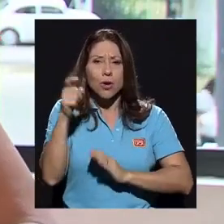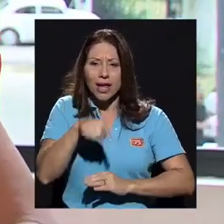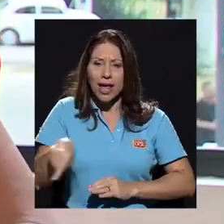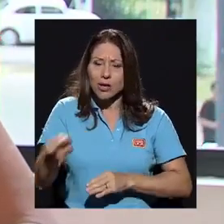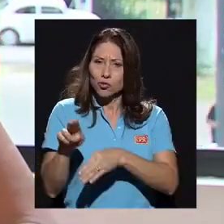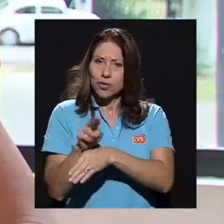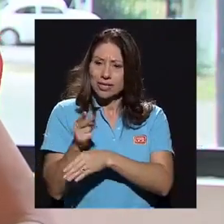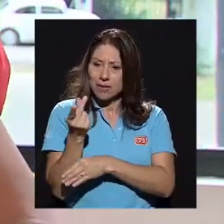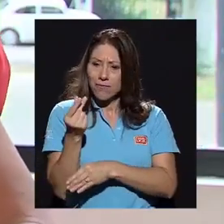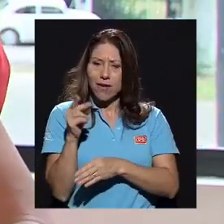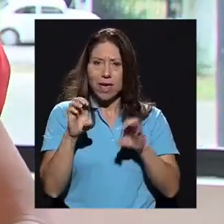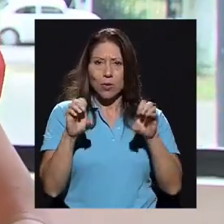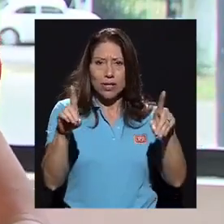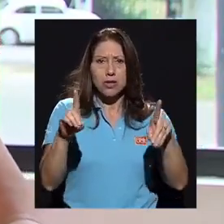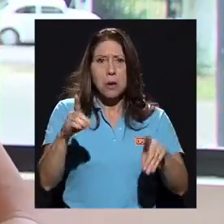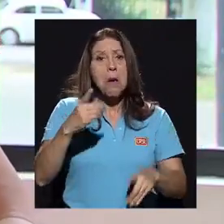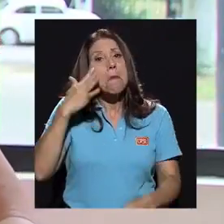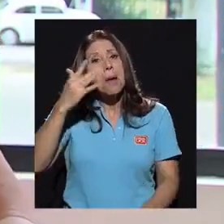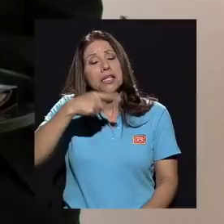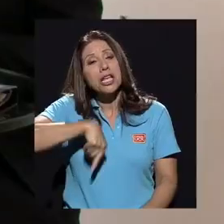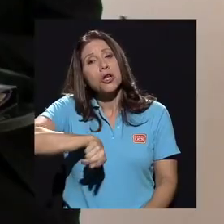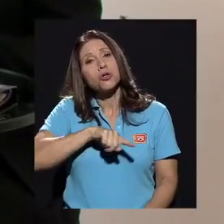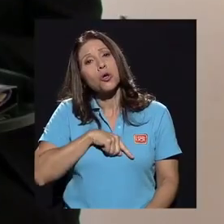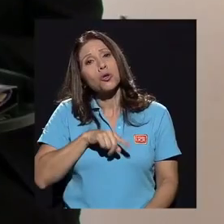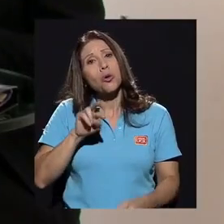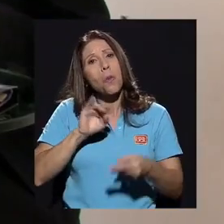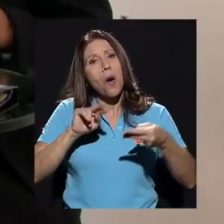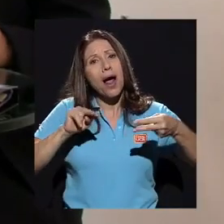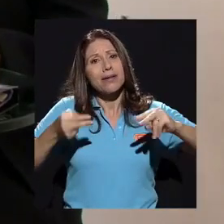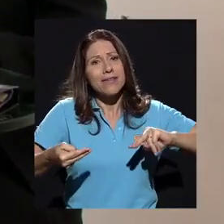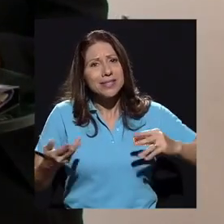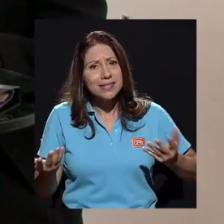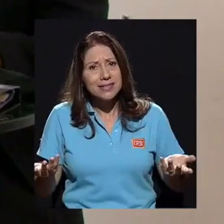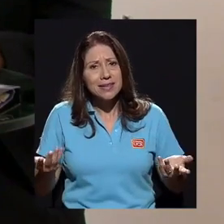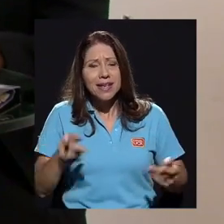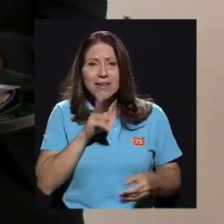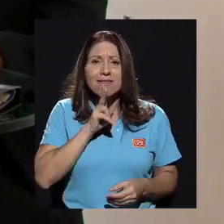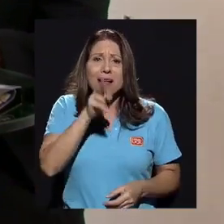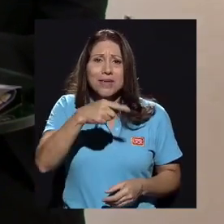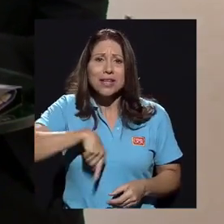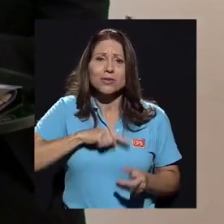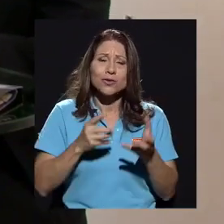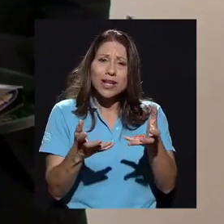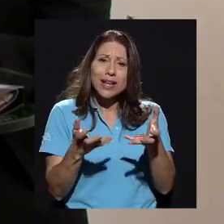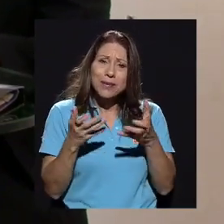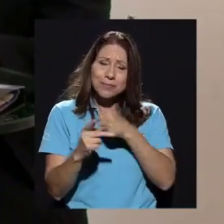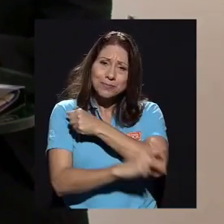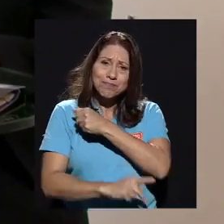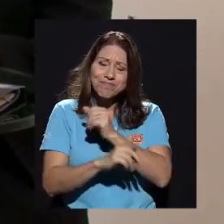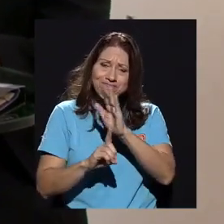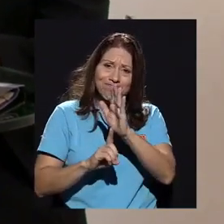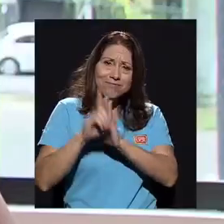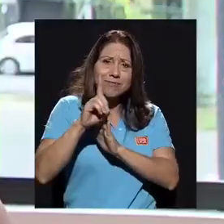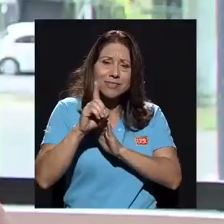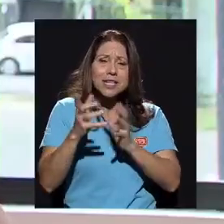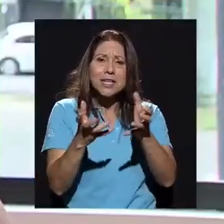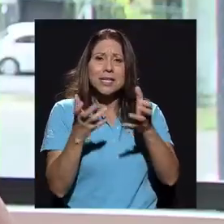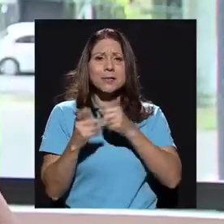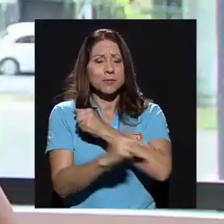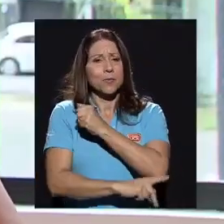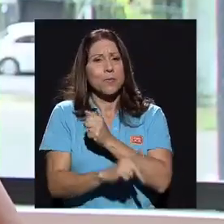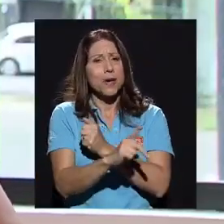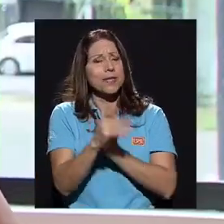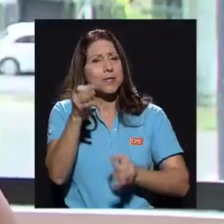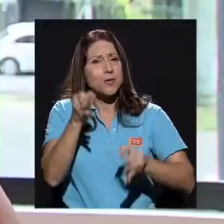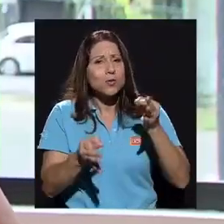invertir en educación. Nosotros parece que estamos actuando como al revés, en lo que realmente queremos un país desarrollado, queremos un país